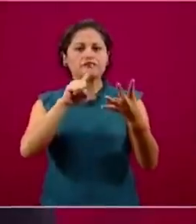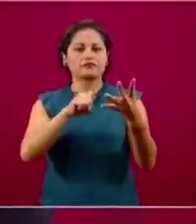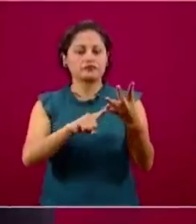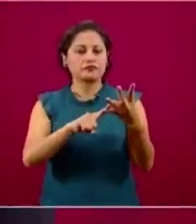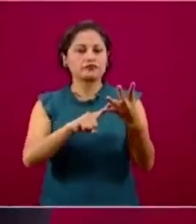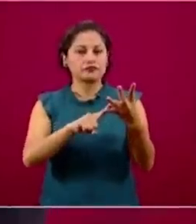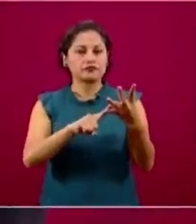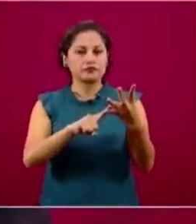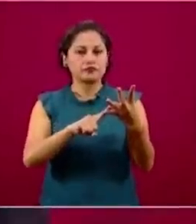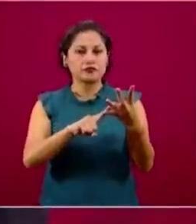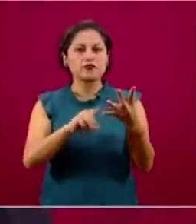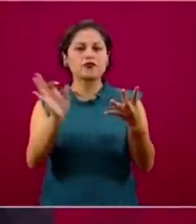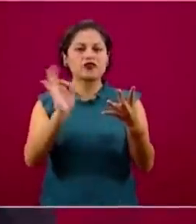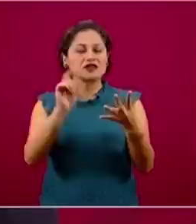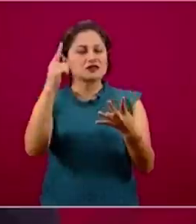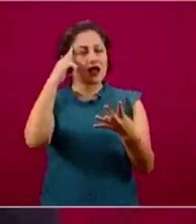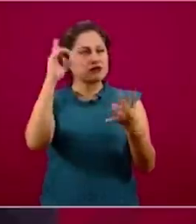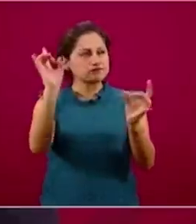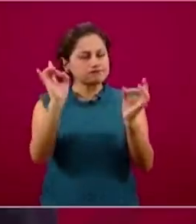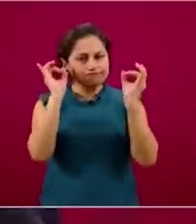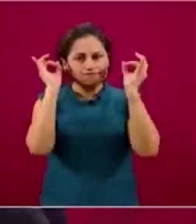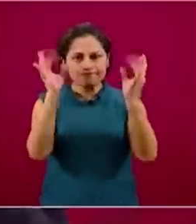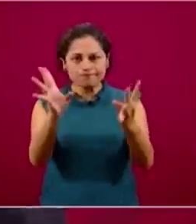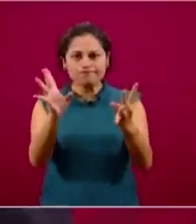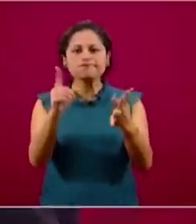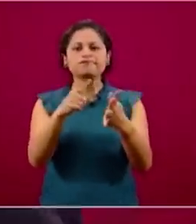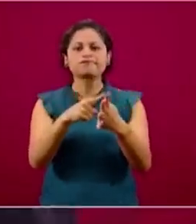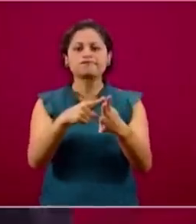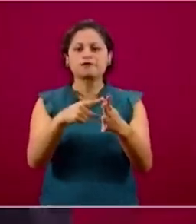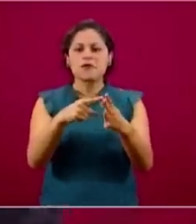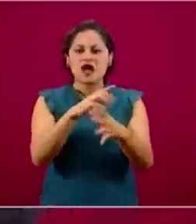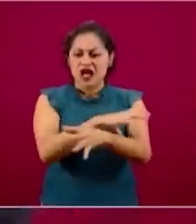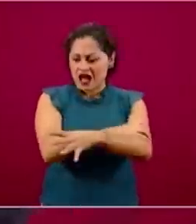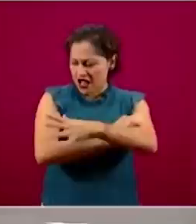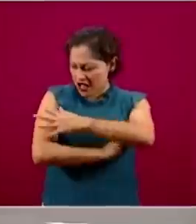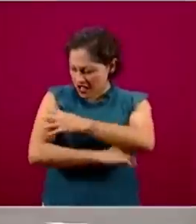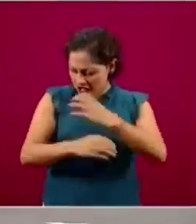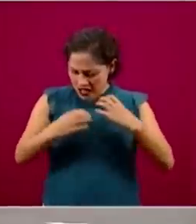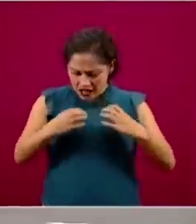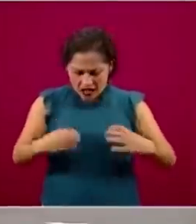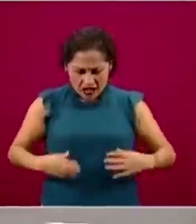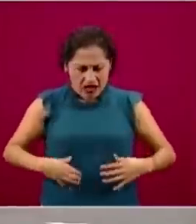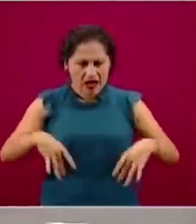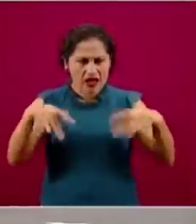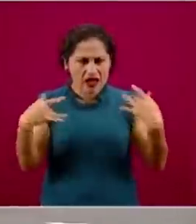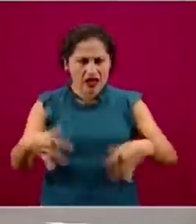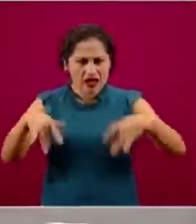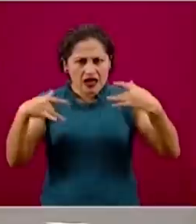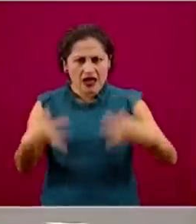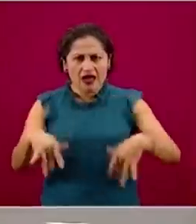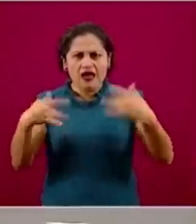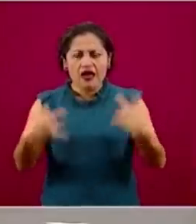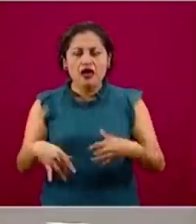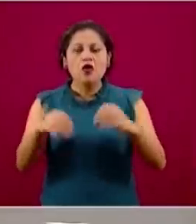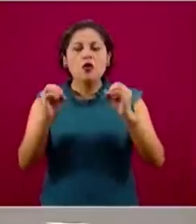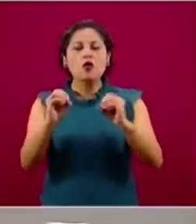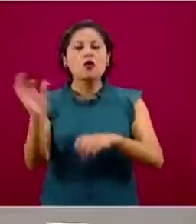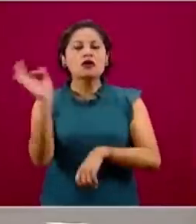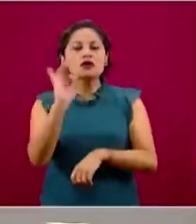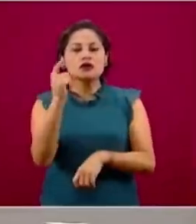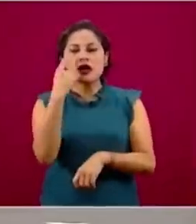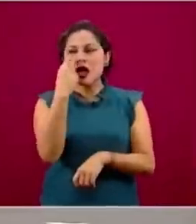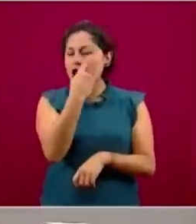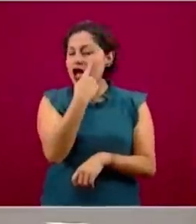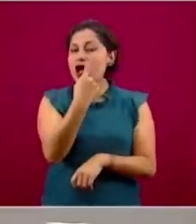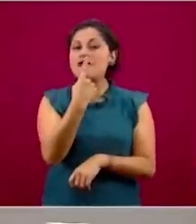acompañados posiblemente de dolor de cabeza, dolor muscular, dolor de articulaciones, fatiga, quizá enrojecimiento de los